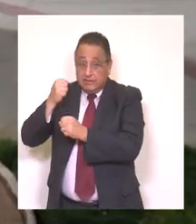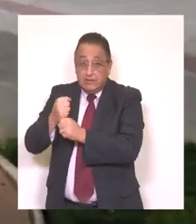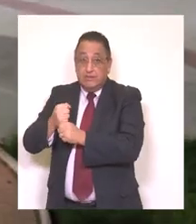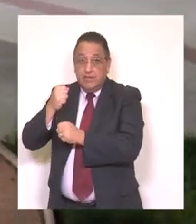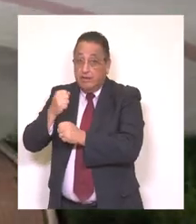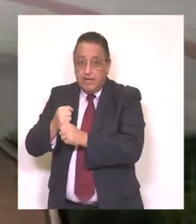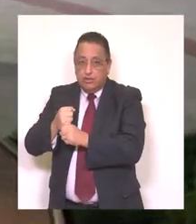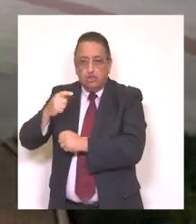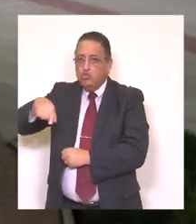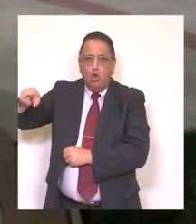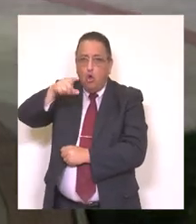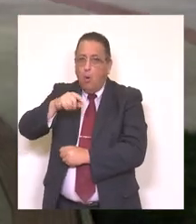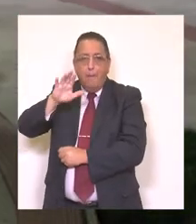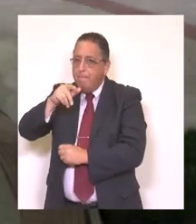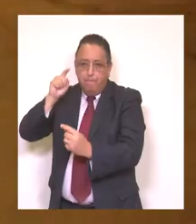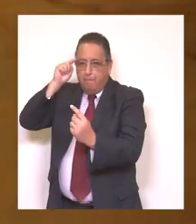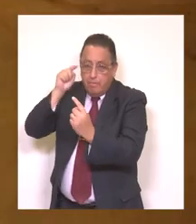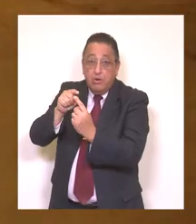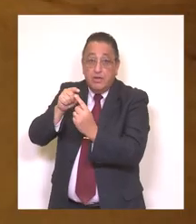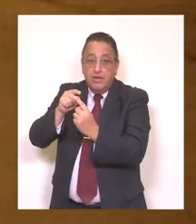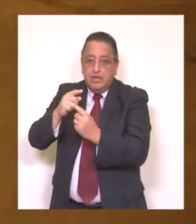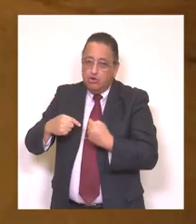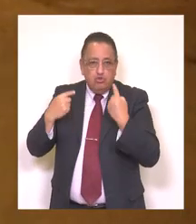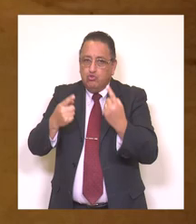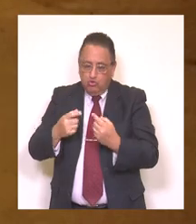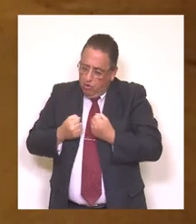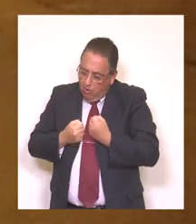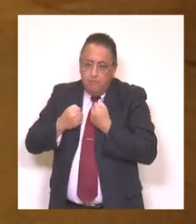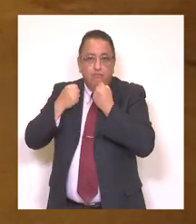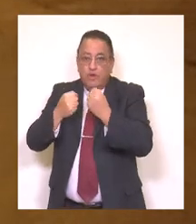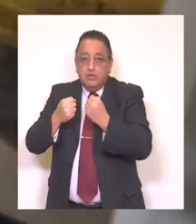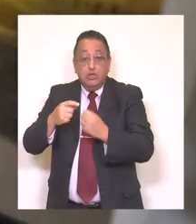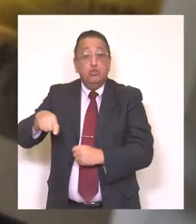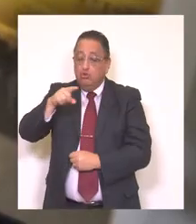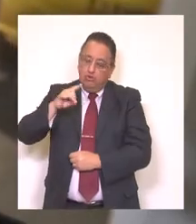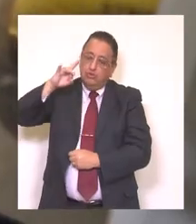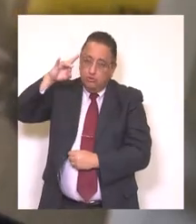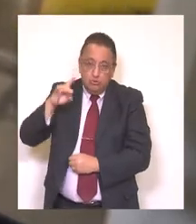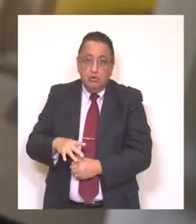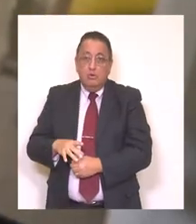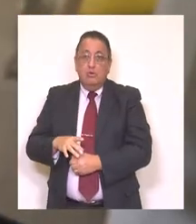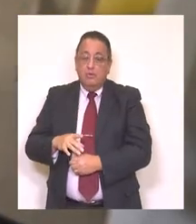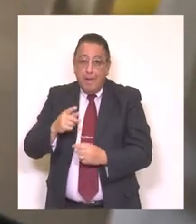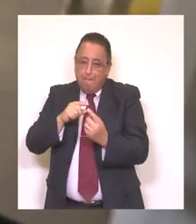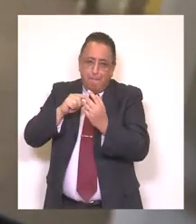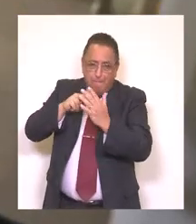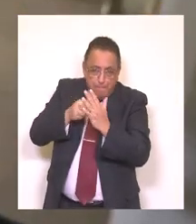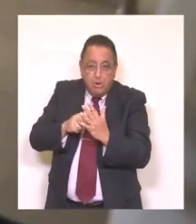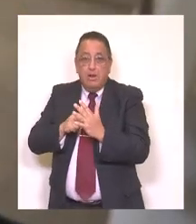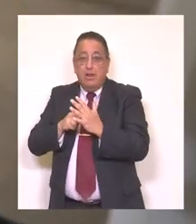Trabajando por un mismo fin, sin duda somos más fuertes y estamos seguros que no obstante las